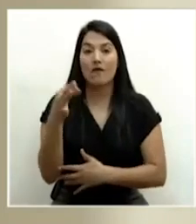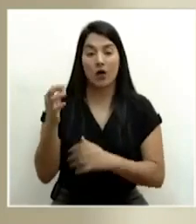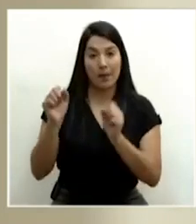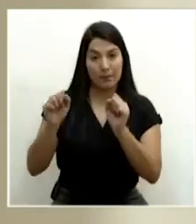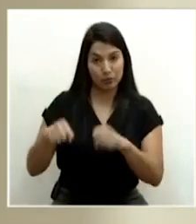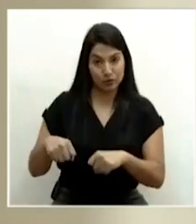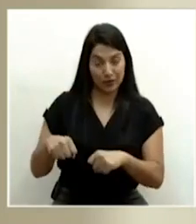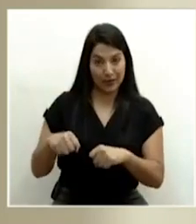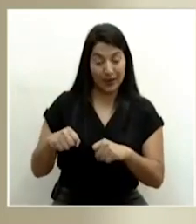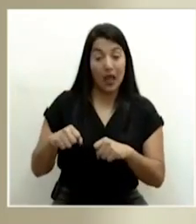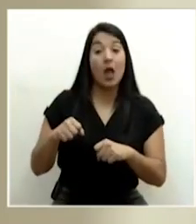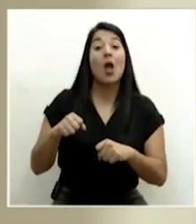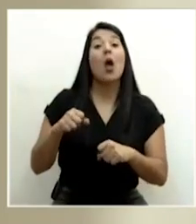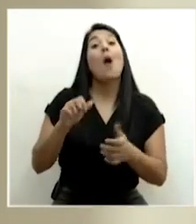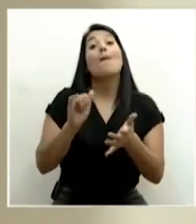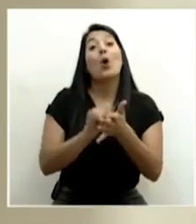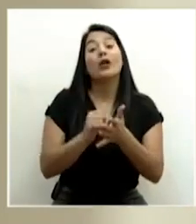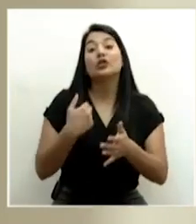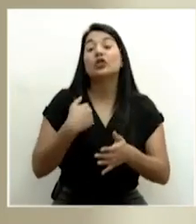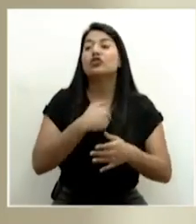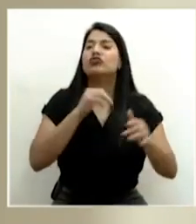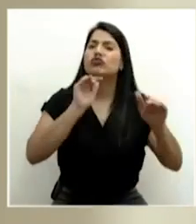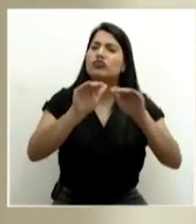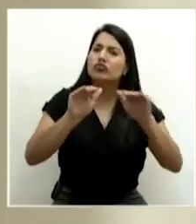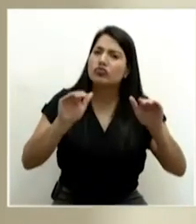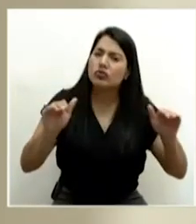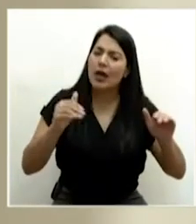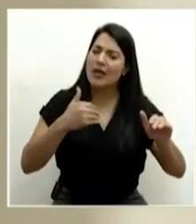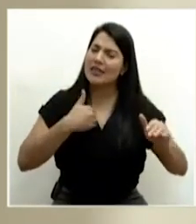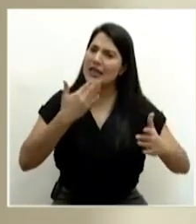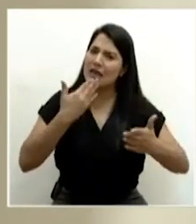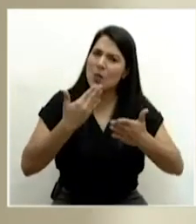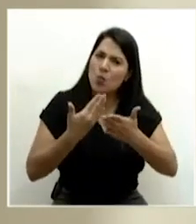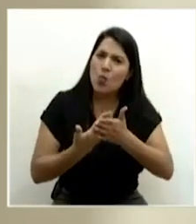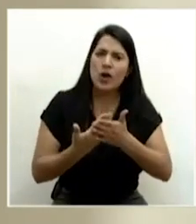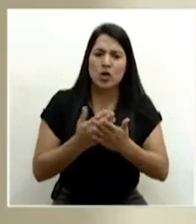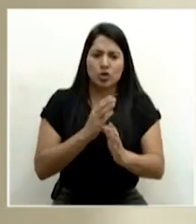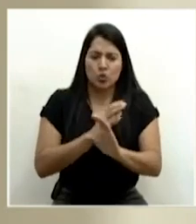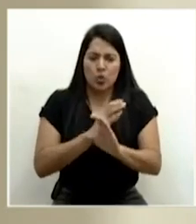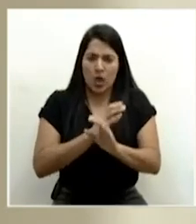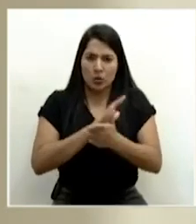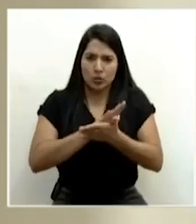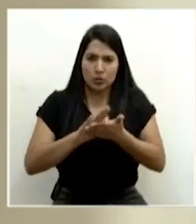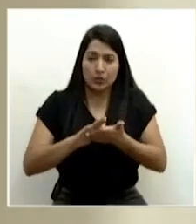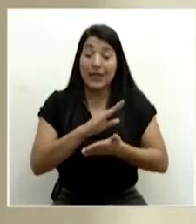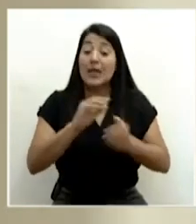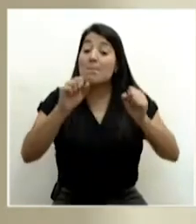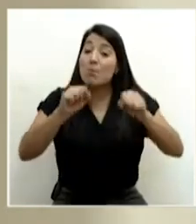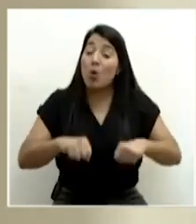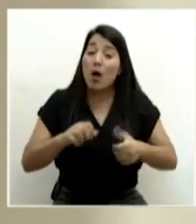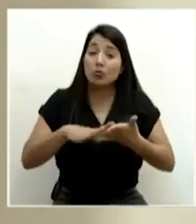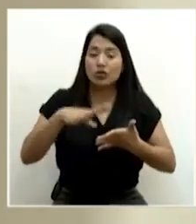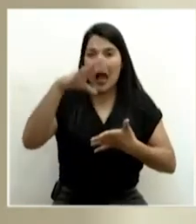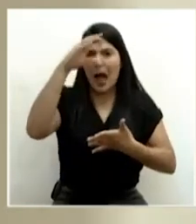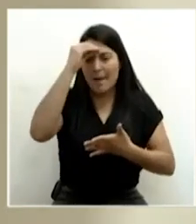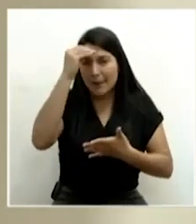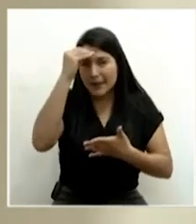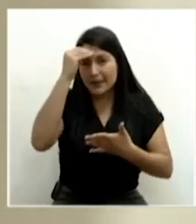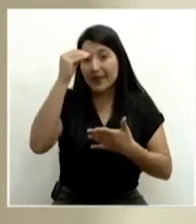Y por eso el llamado a mantener esas buenas prácticas y que aprendamos a convivir